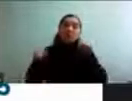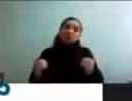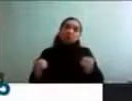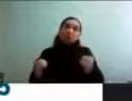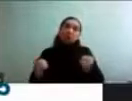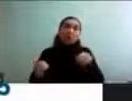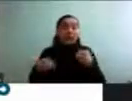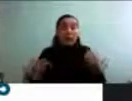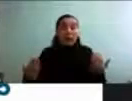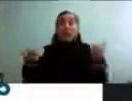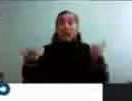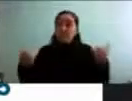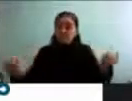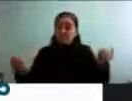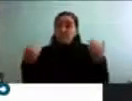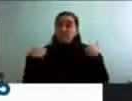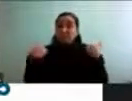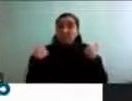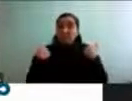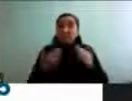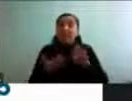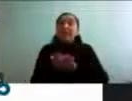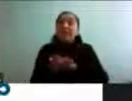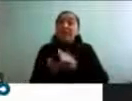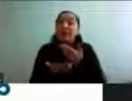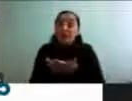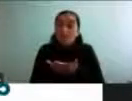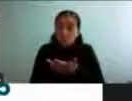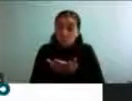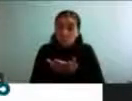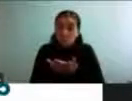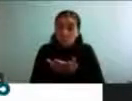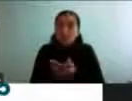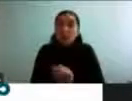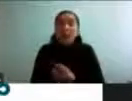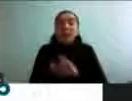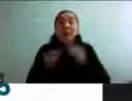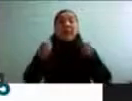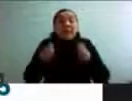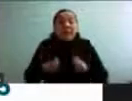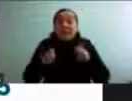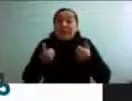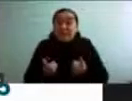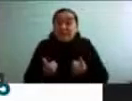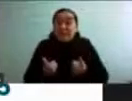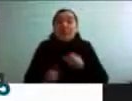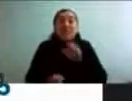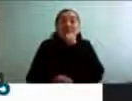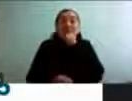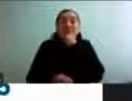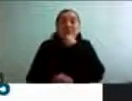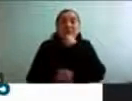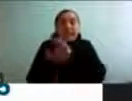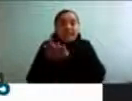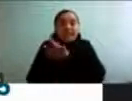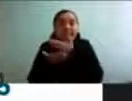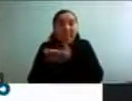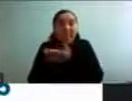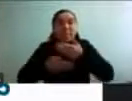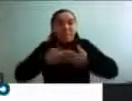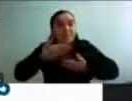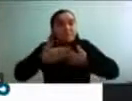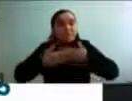Esto es por salud, esto es por estar bien, por tener un envejecimiento saludable, por mantener una capacidad